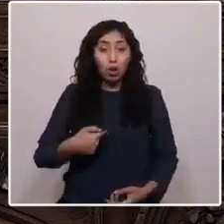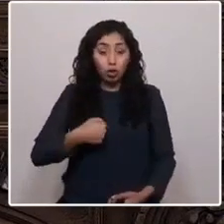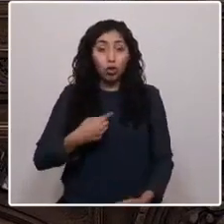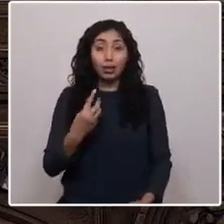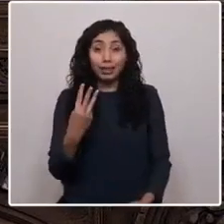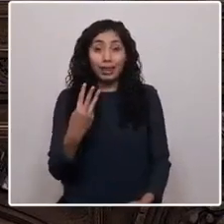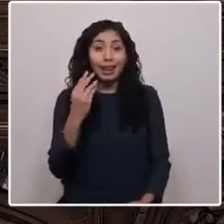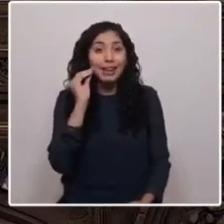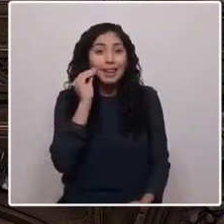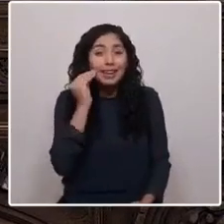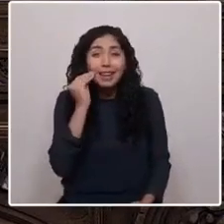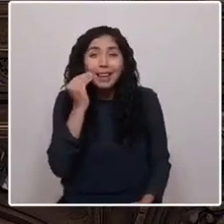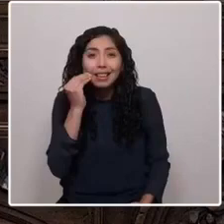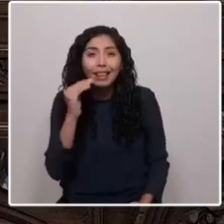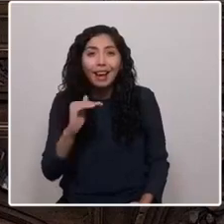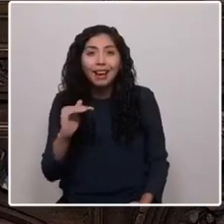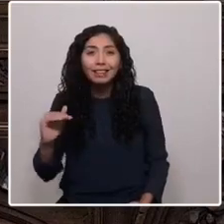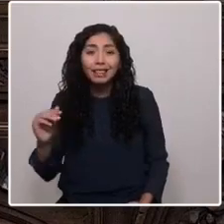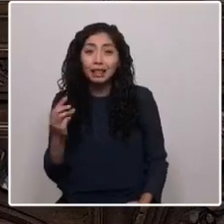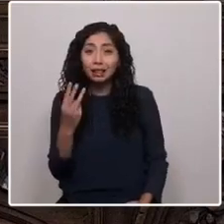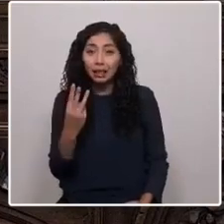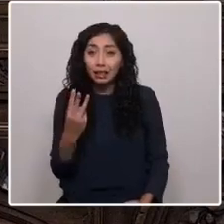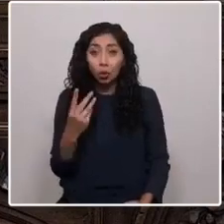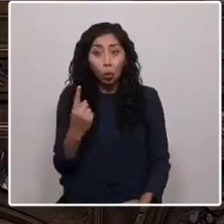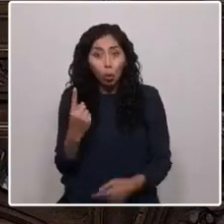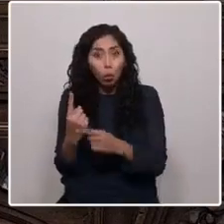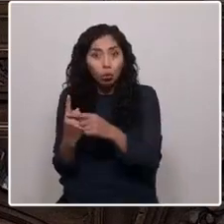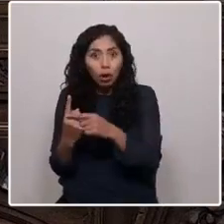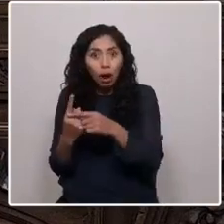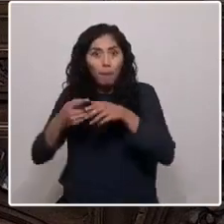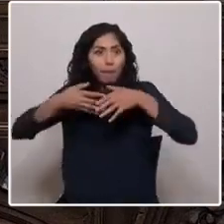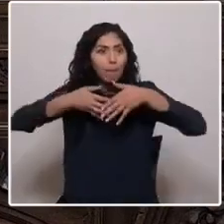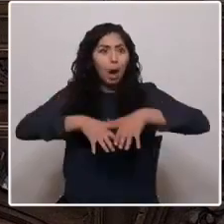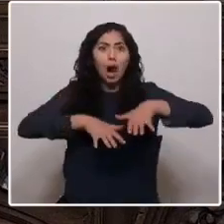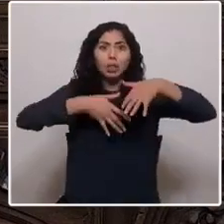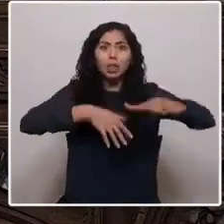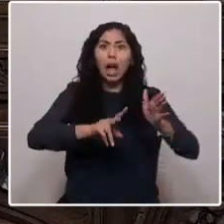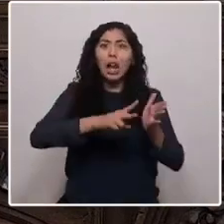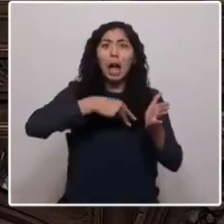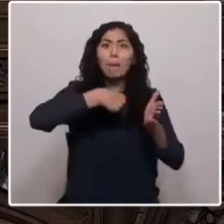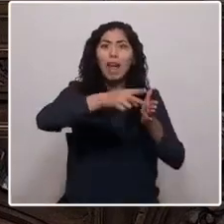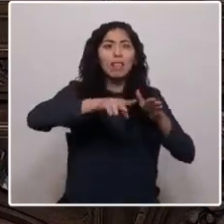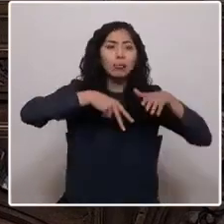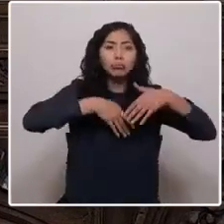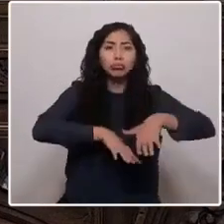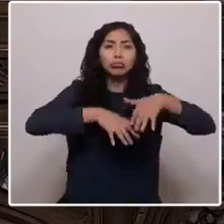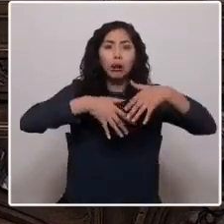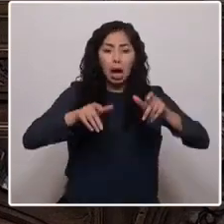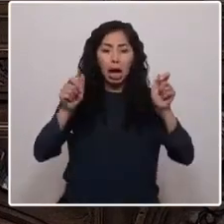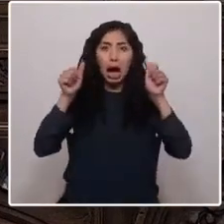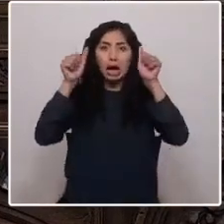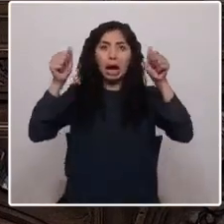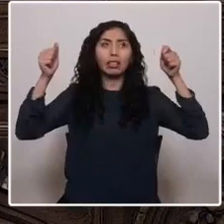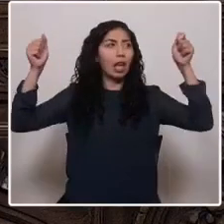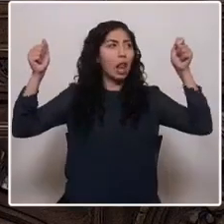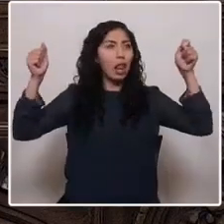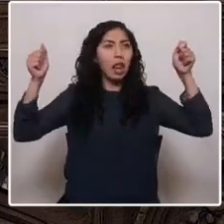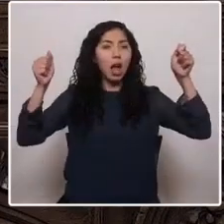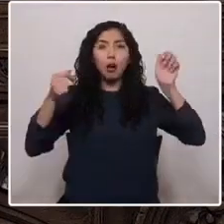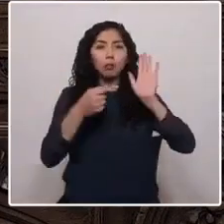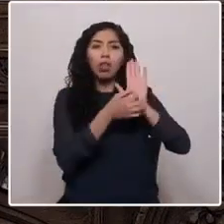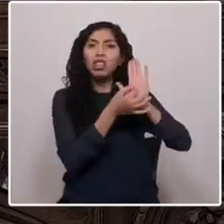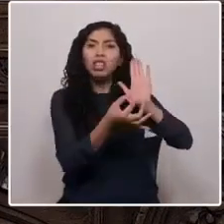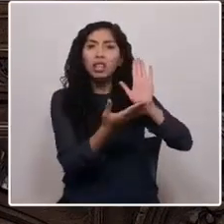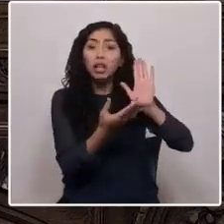marchó por las anchas alamedas con su cartel que decía «Sólo los besos nos taparán la